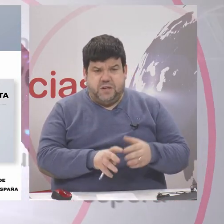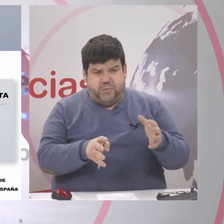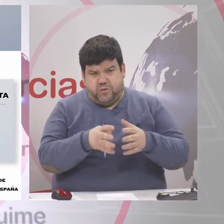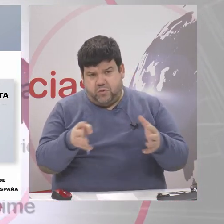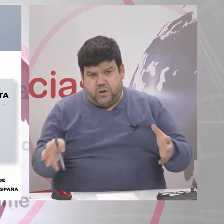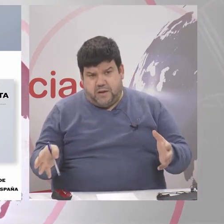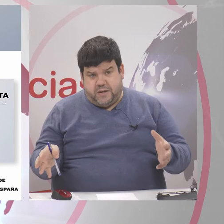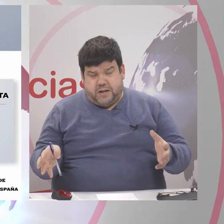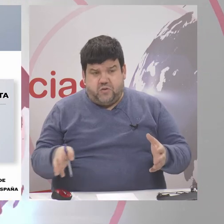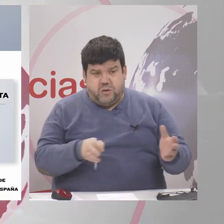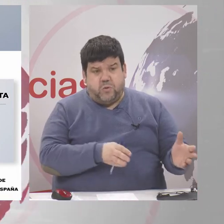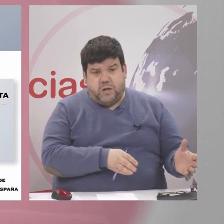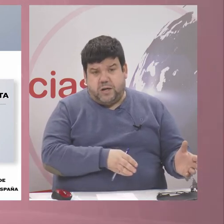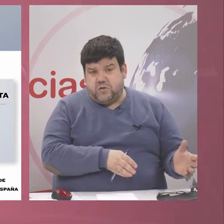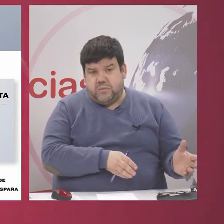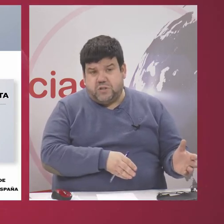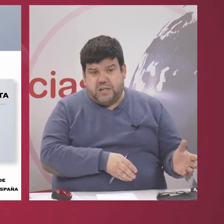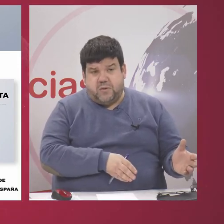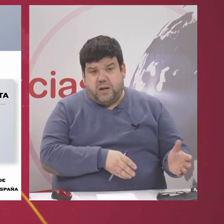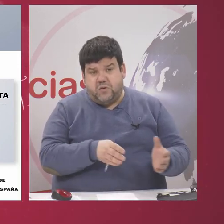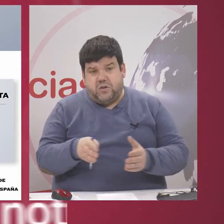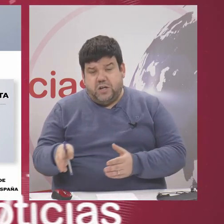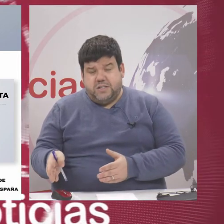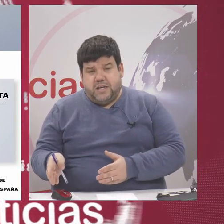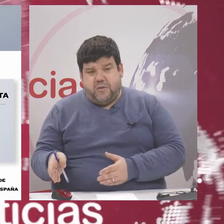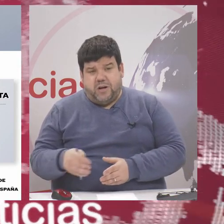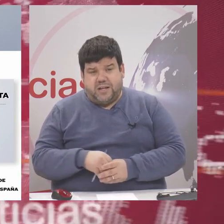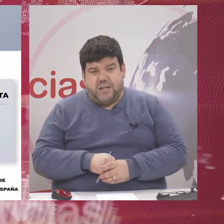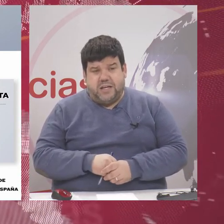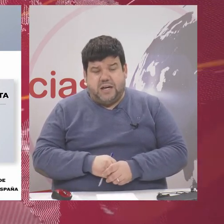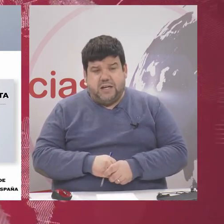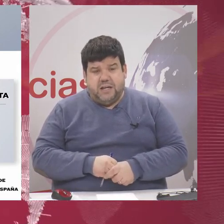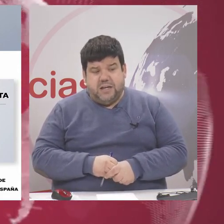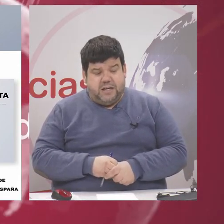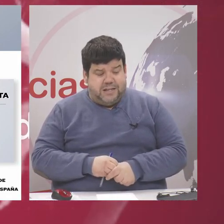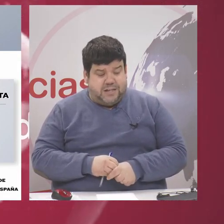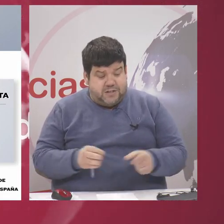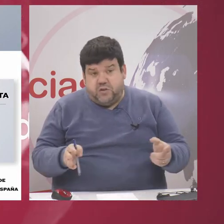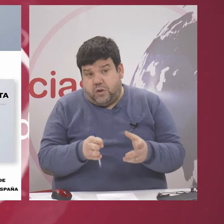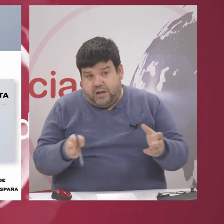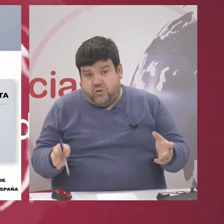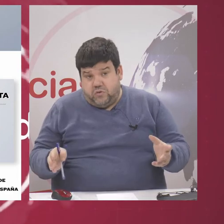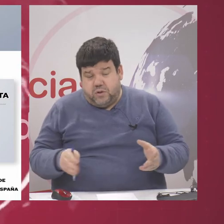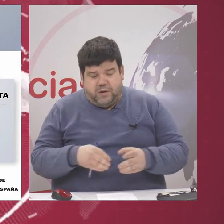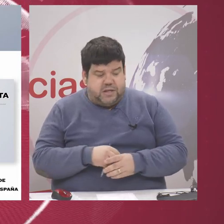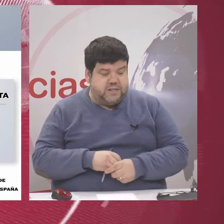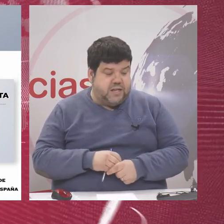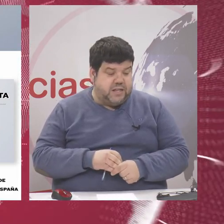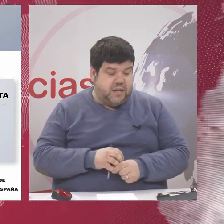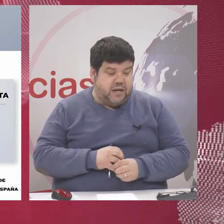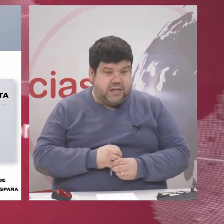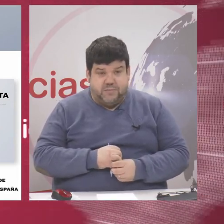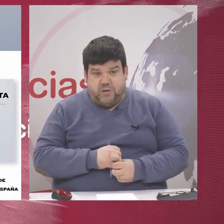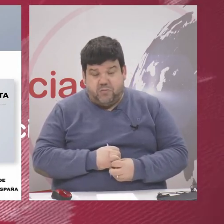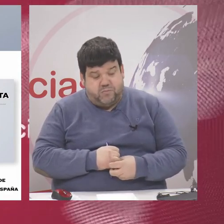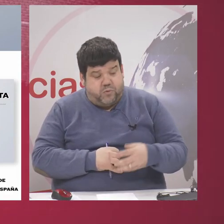Pfizer pero no las del resto de Moderna no sabemos si ha llegado algo si ha llegado AstraZeneca Janssen todavía no todavía se le